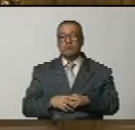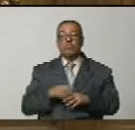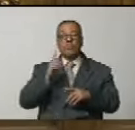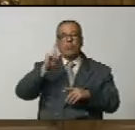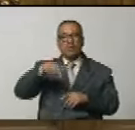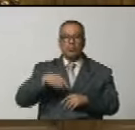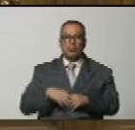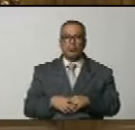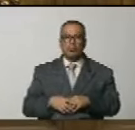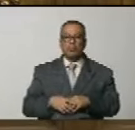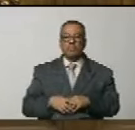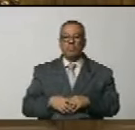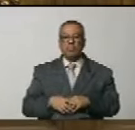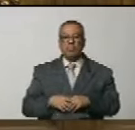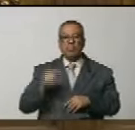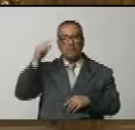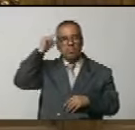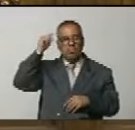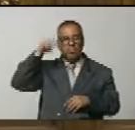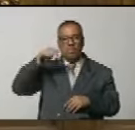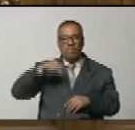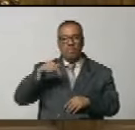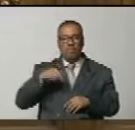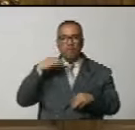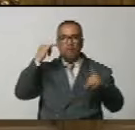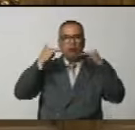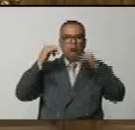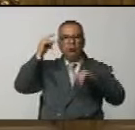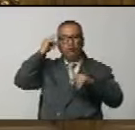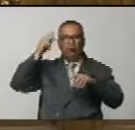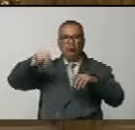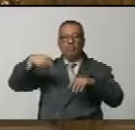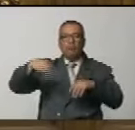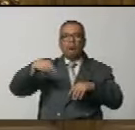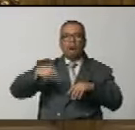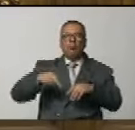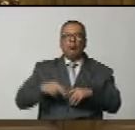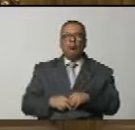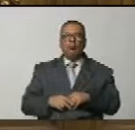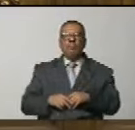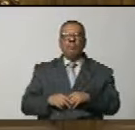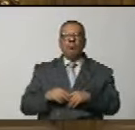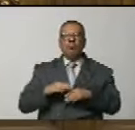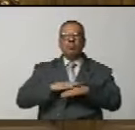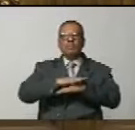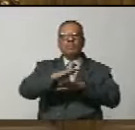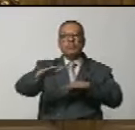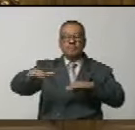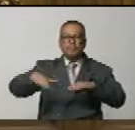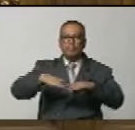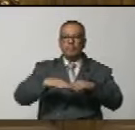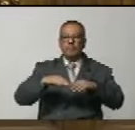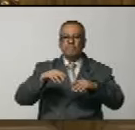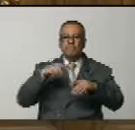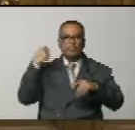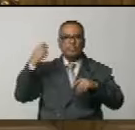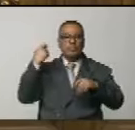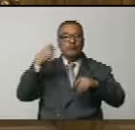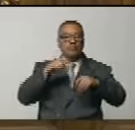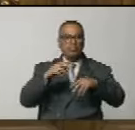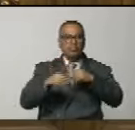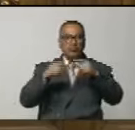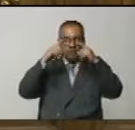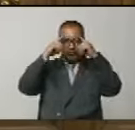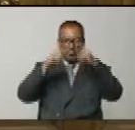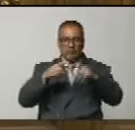Asimismo, tal día como hoy se celebra el Día Nacional de la Generalidad el cual fue